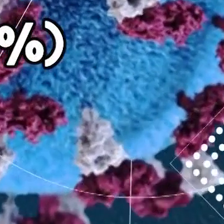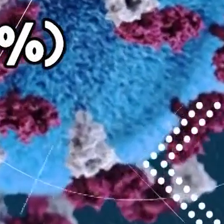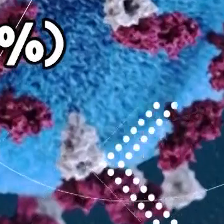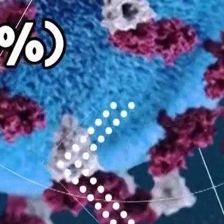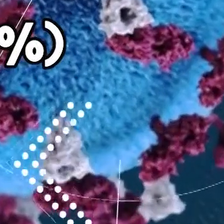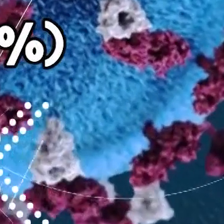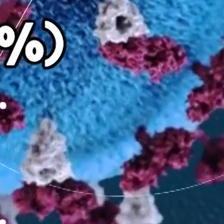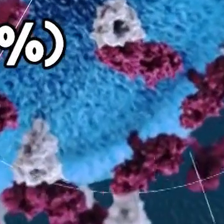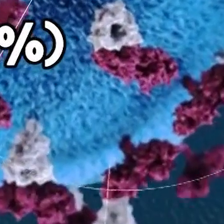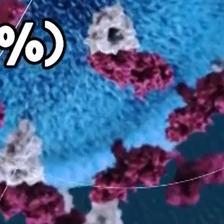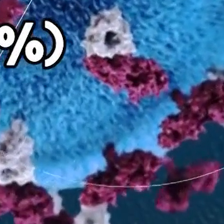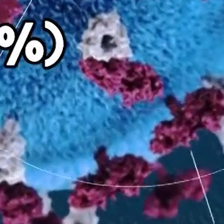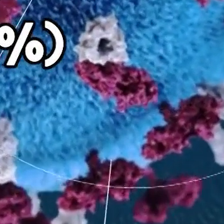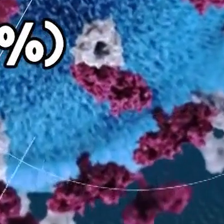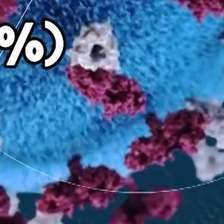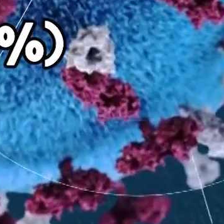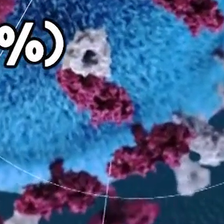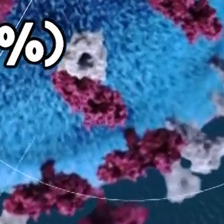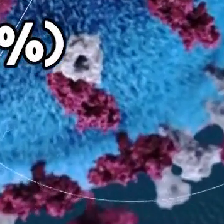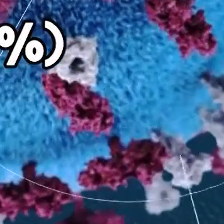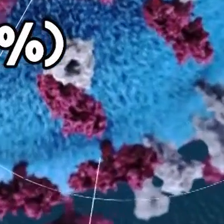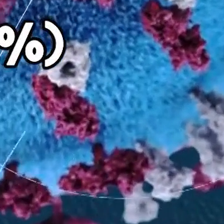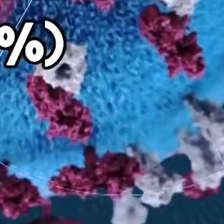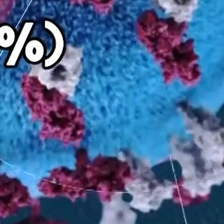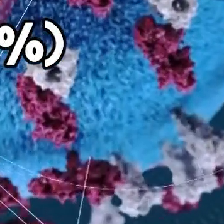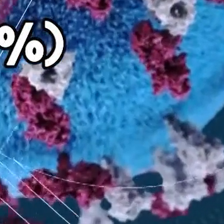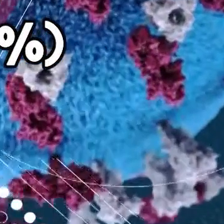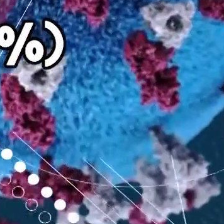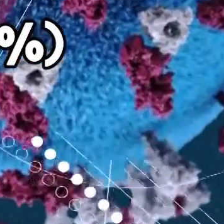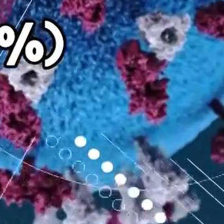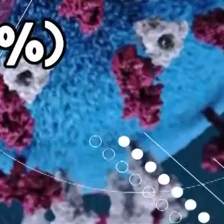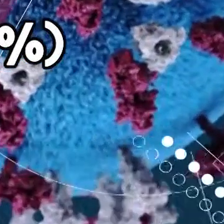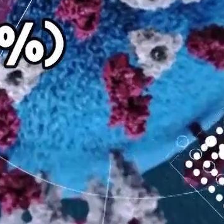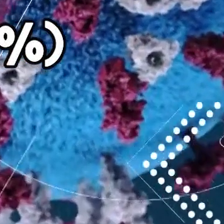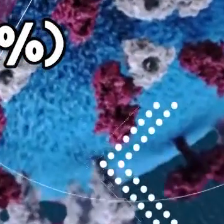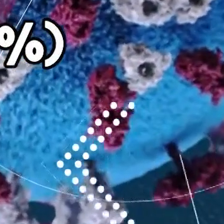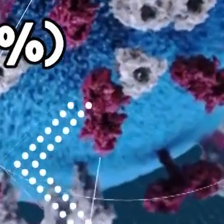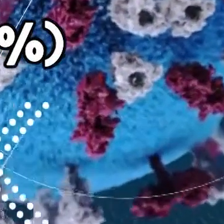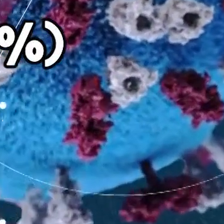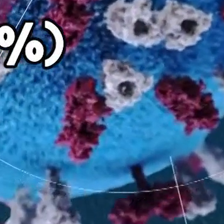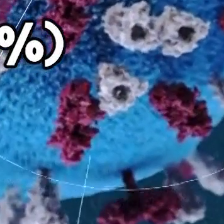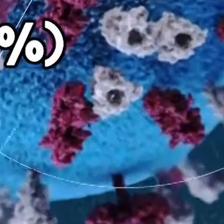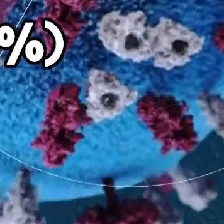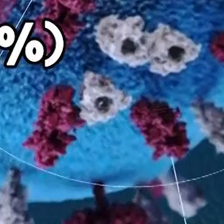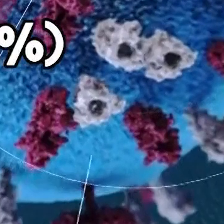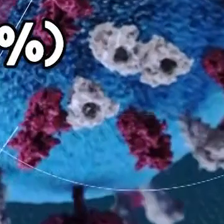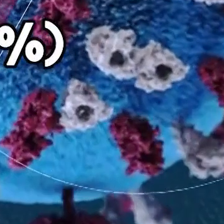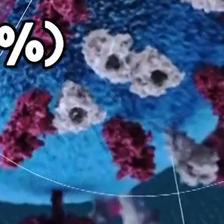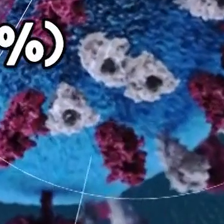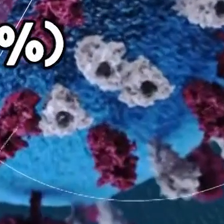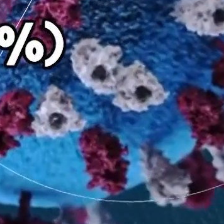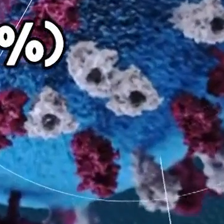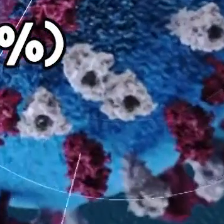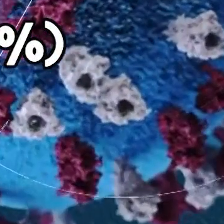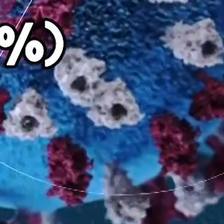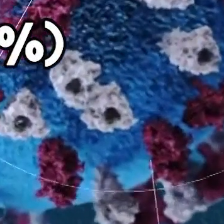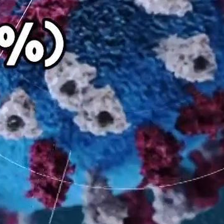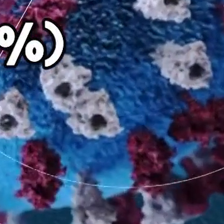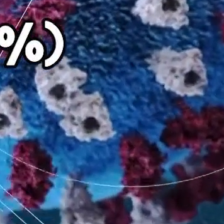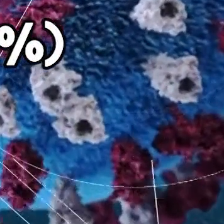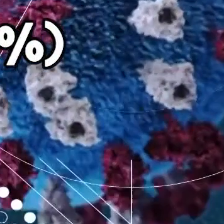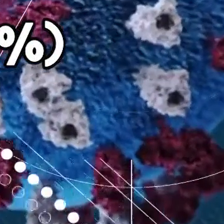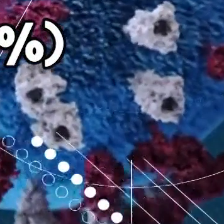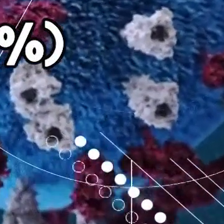confirmados 2.836. Total de recuperados 1.280, que vendría a ser el